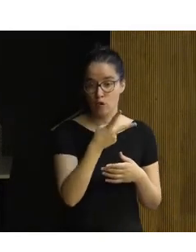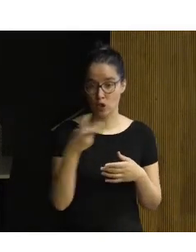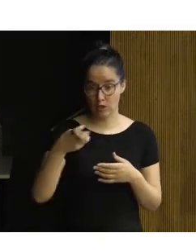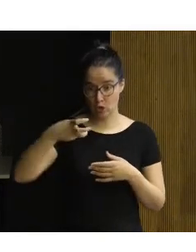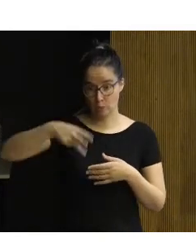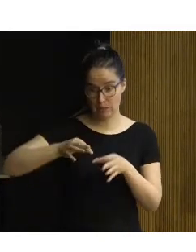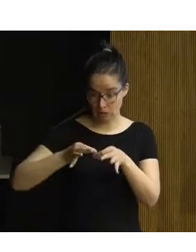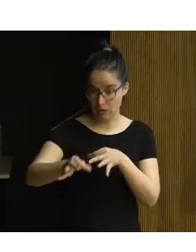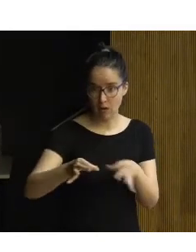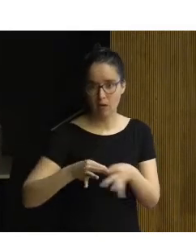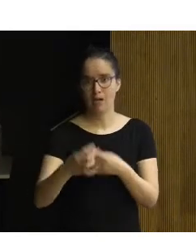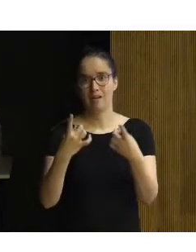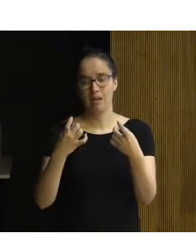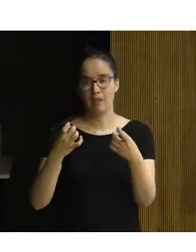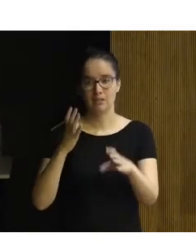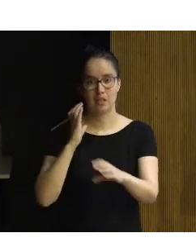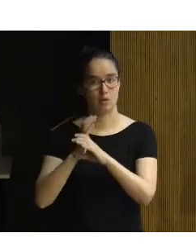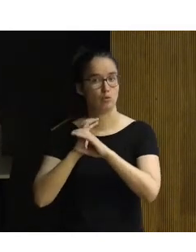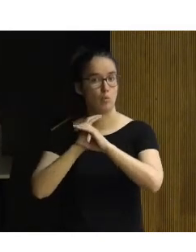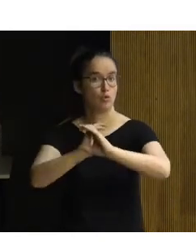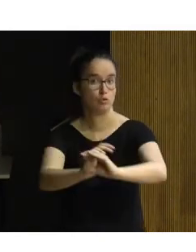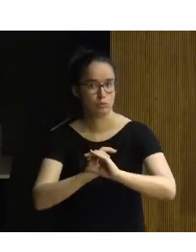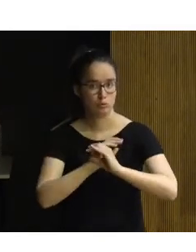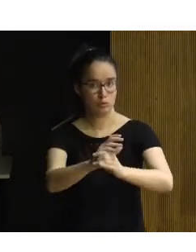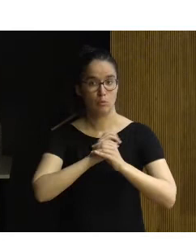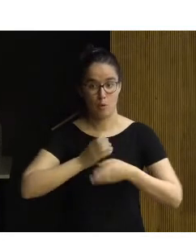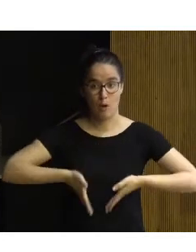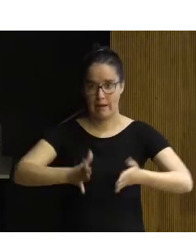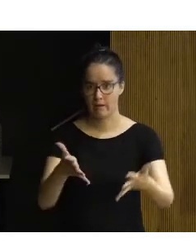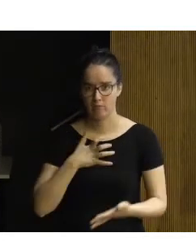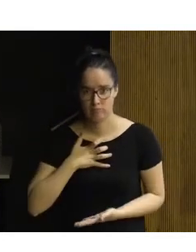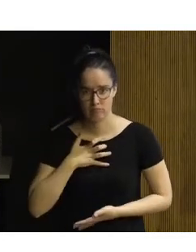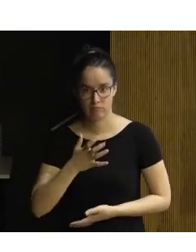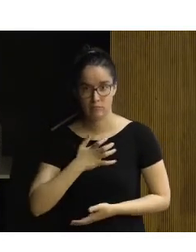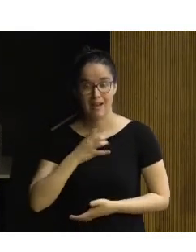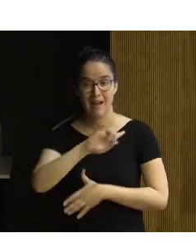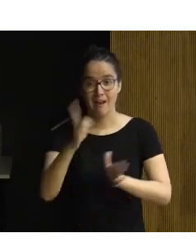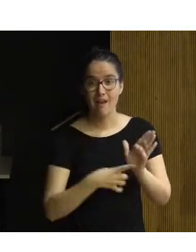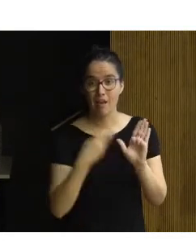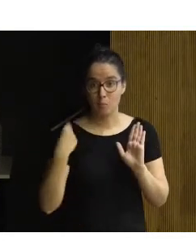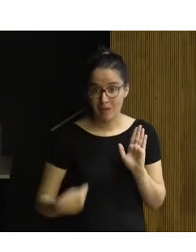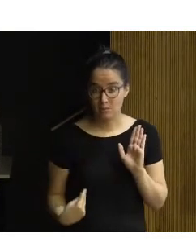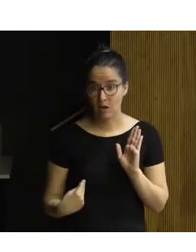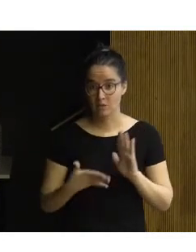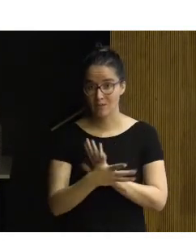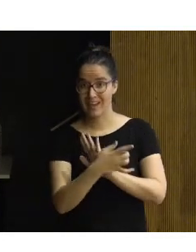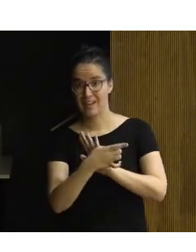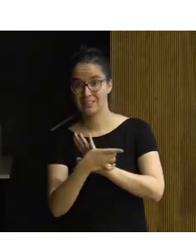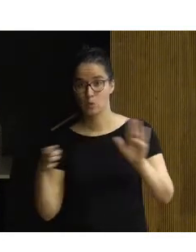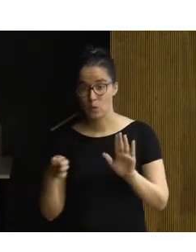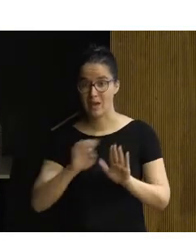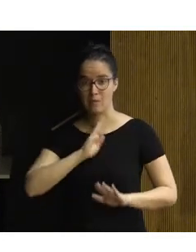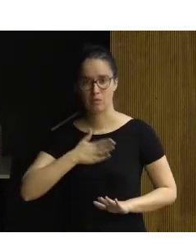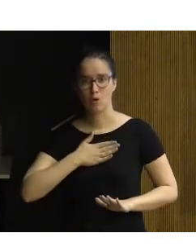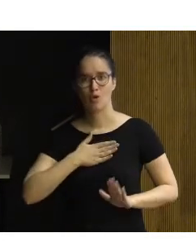necesitaba un transporte urbano porque no podía ir por las calles. Pues esa ley que excluye al patrimonio